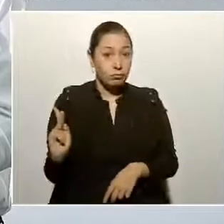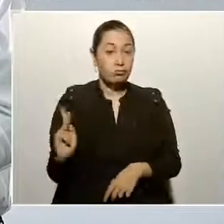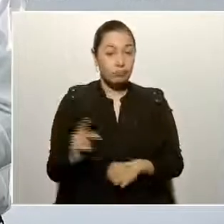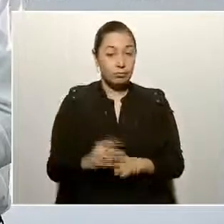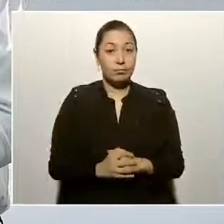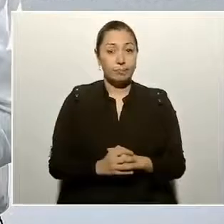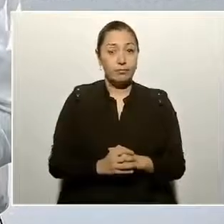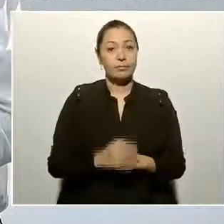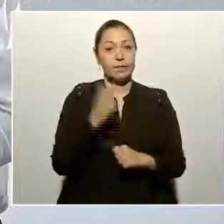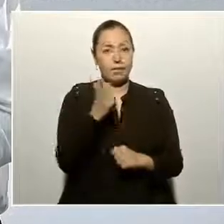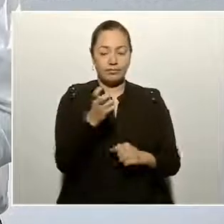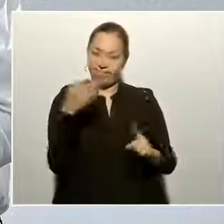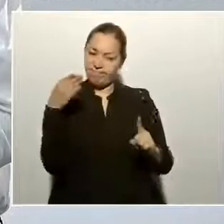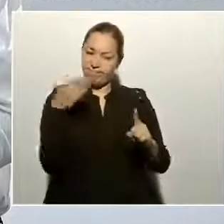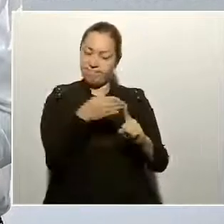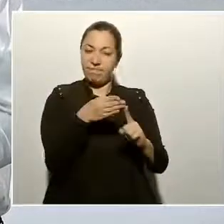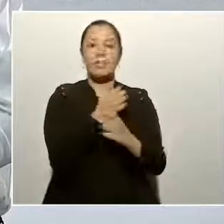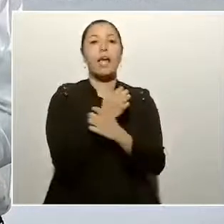de educación,